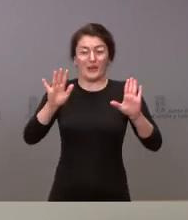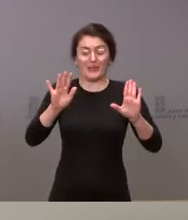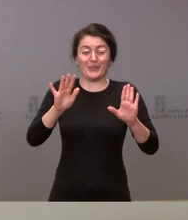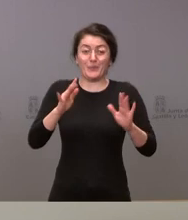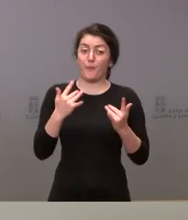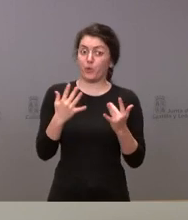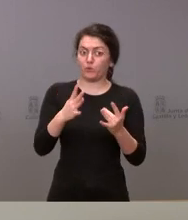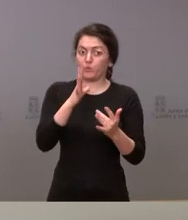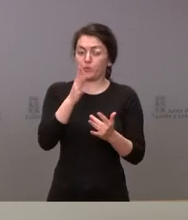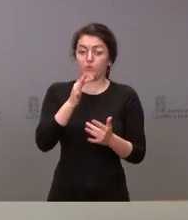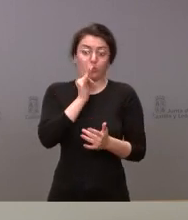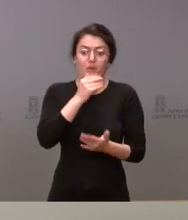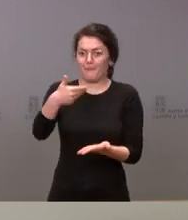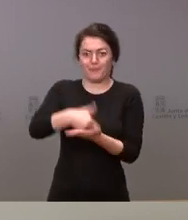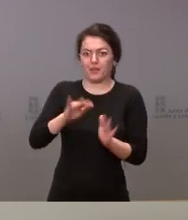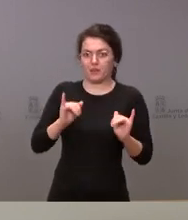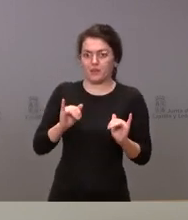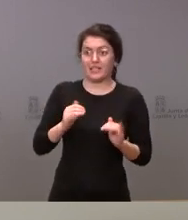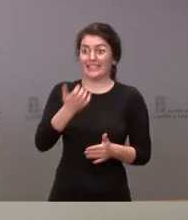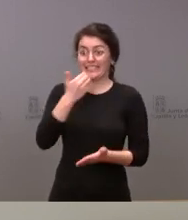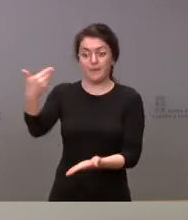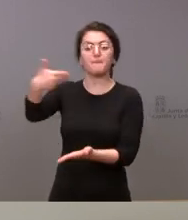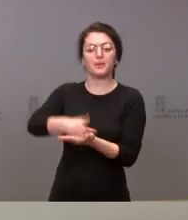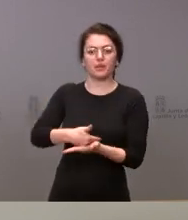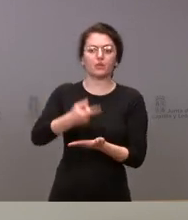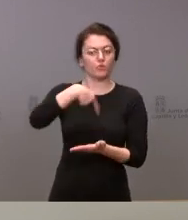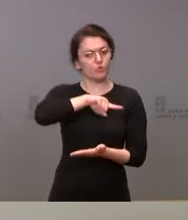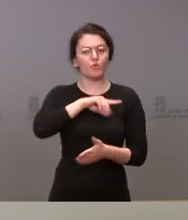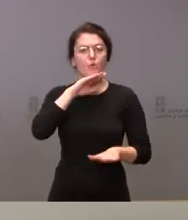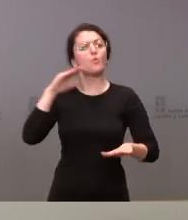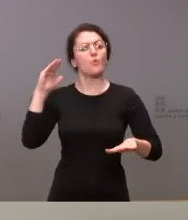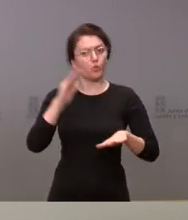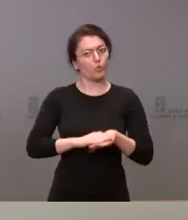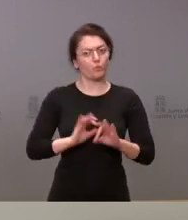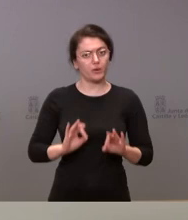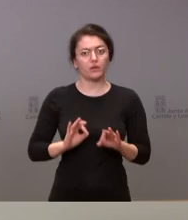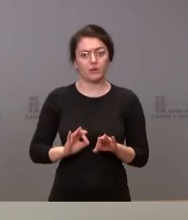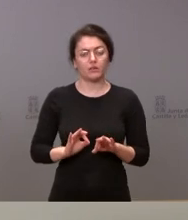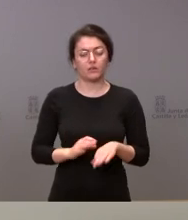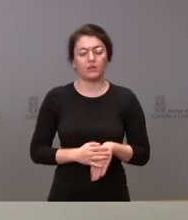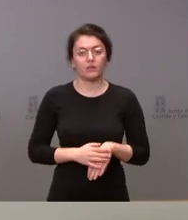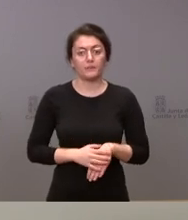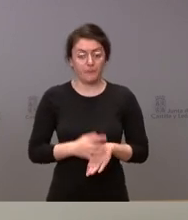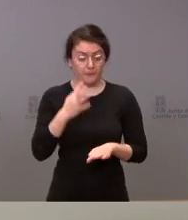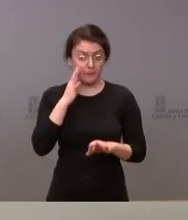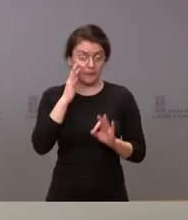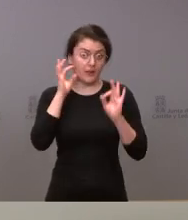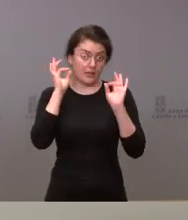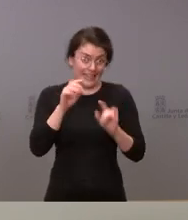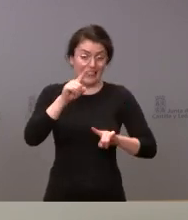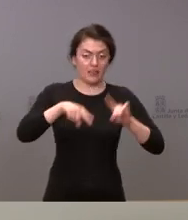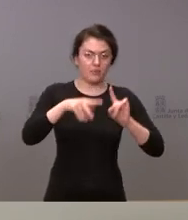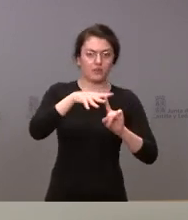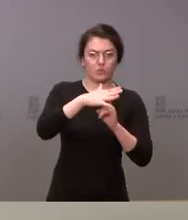pronto para ello que se nos solicitara pues estaríamos a la altura de las circunstancias lógicamente dentro del contexto